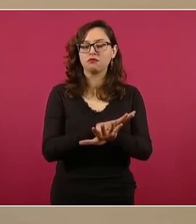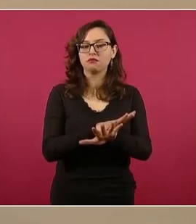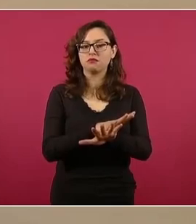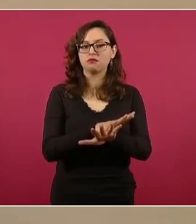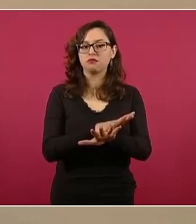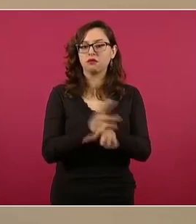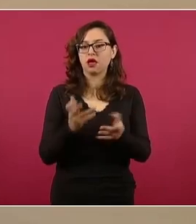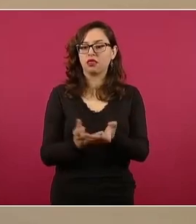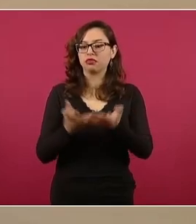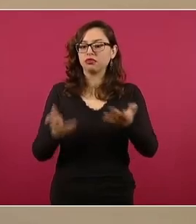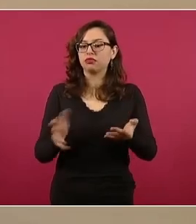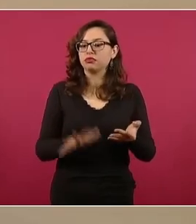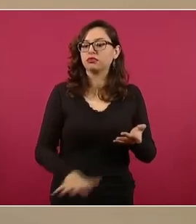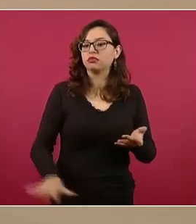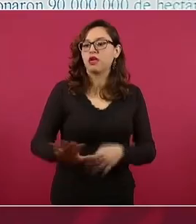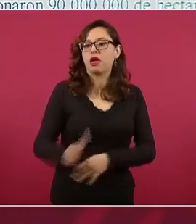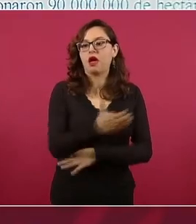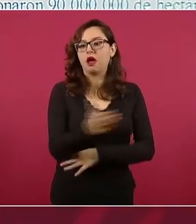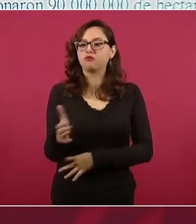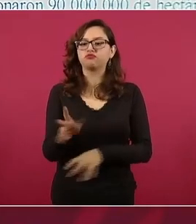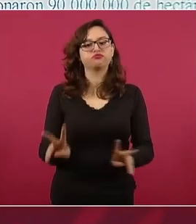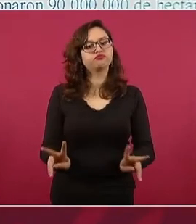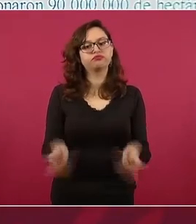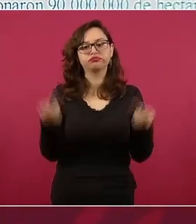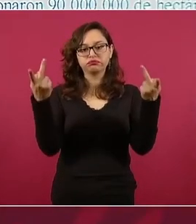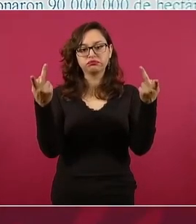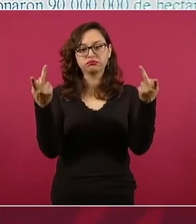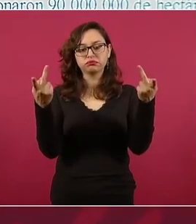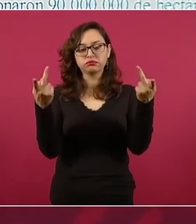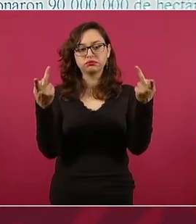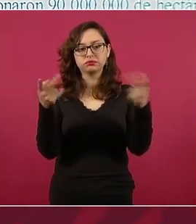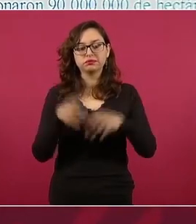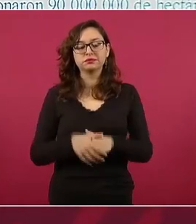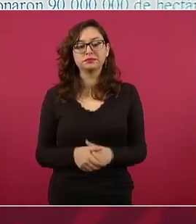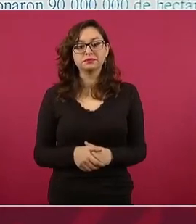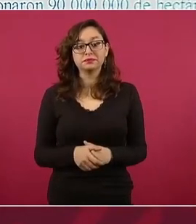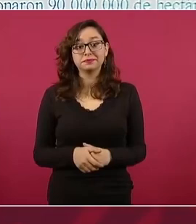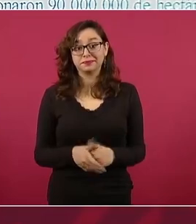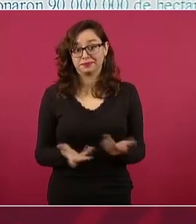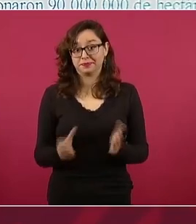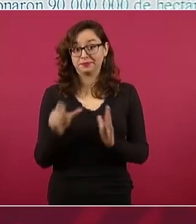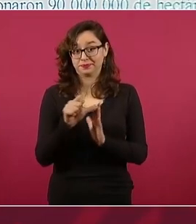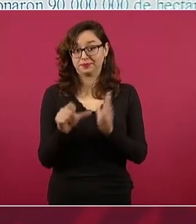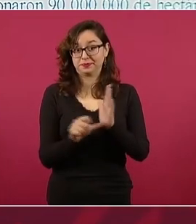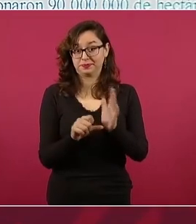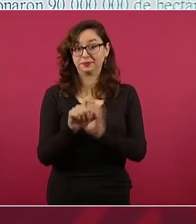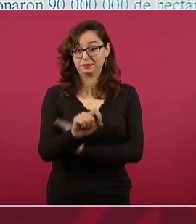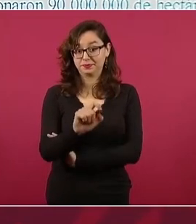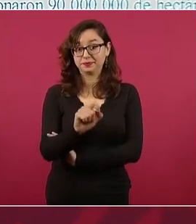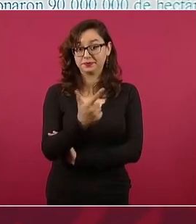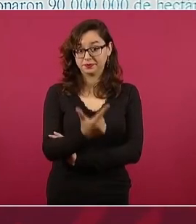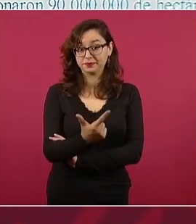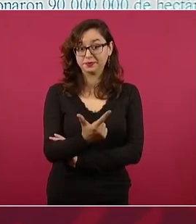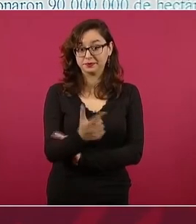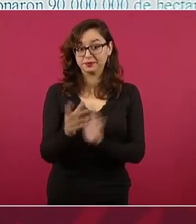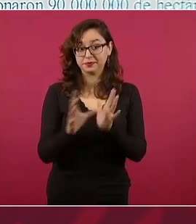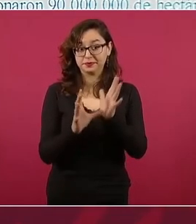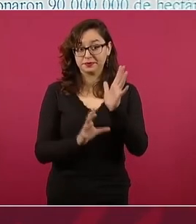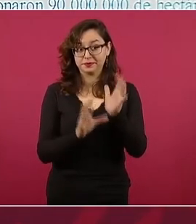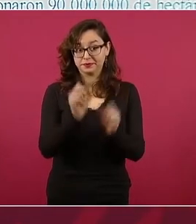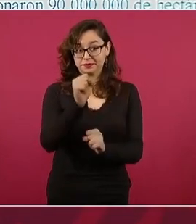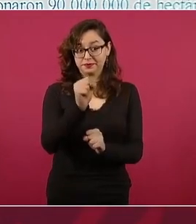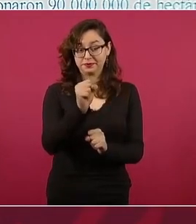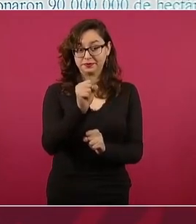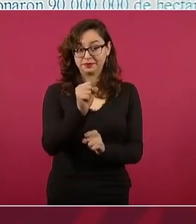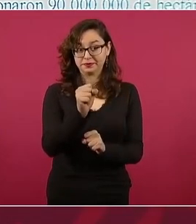las tierras ejidales, esta es la Reforma del 27. Hoy,